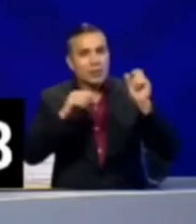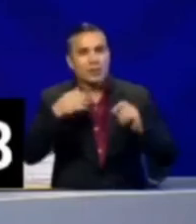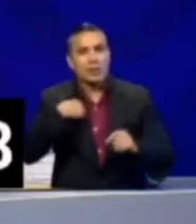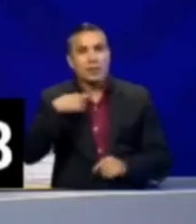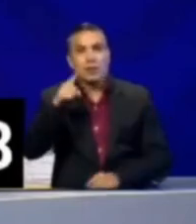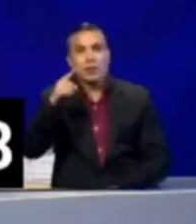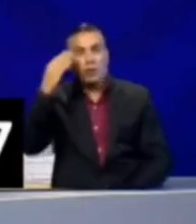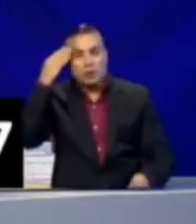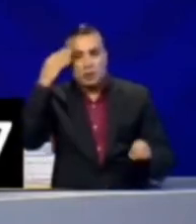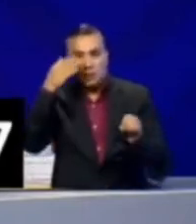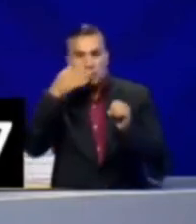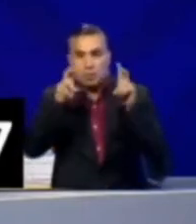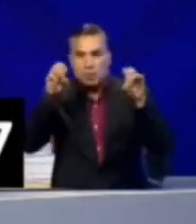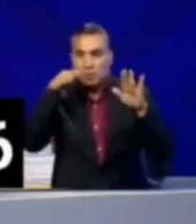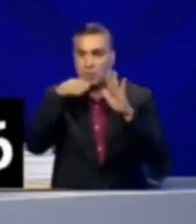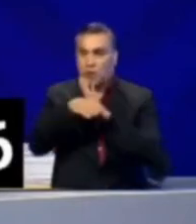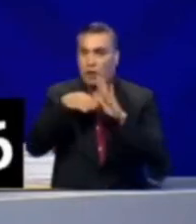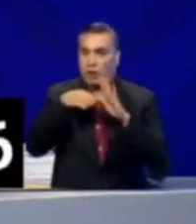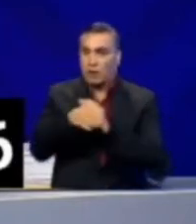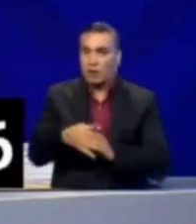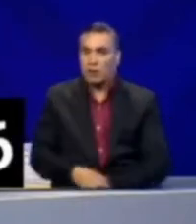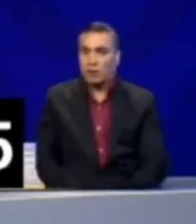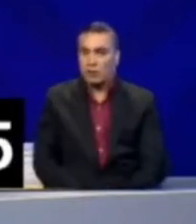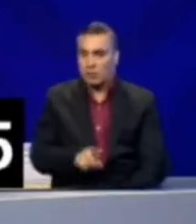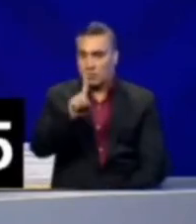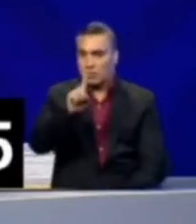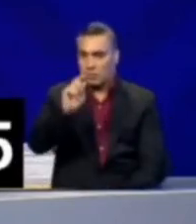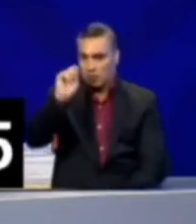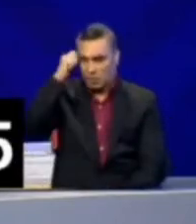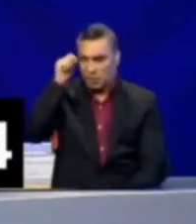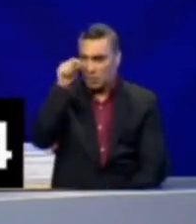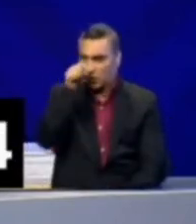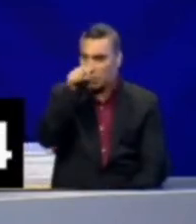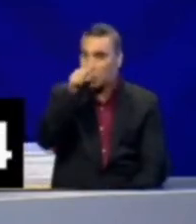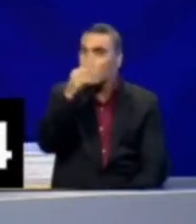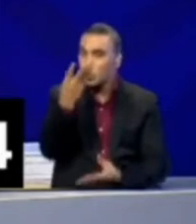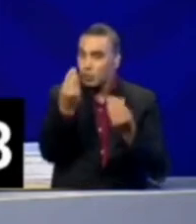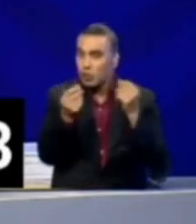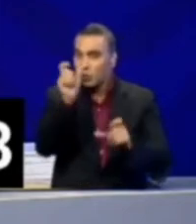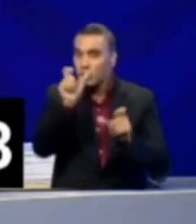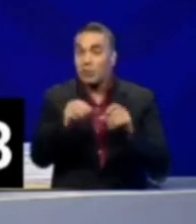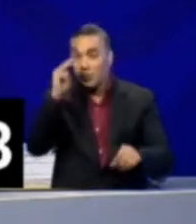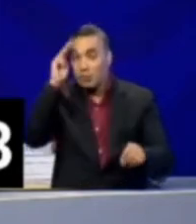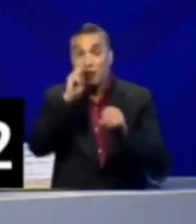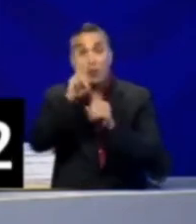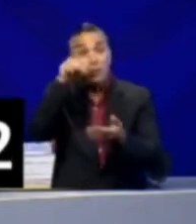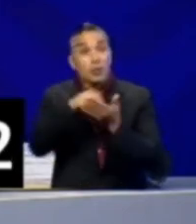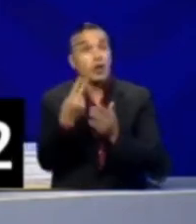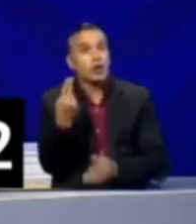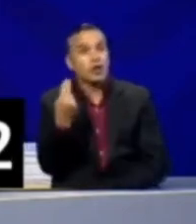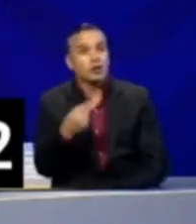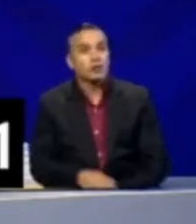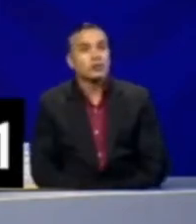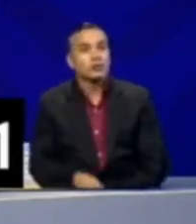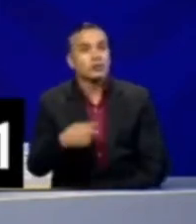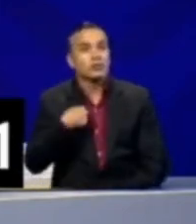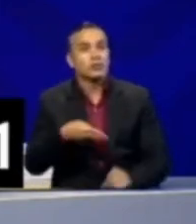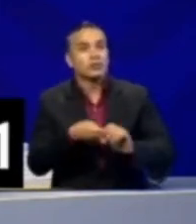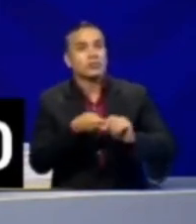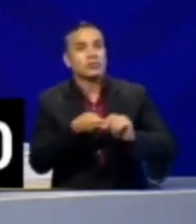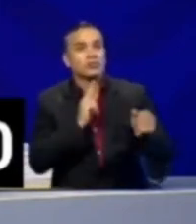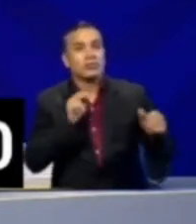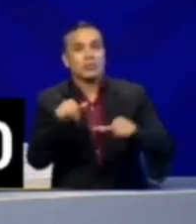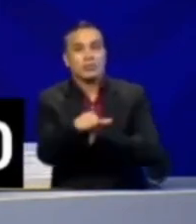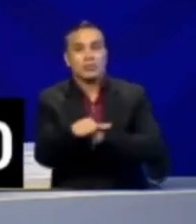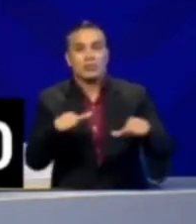una obsesión con el tema bancario. Te voy a recordar a ti y a muchos. En mayo del 2012, yo renuncié a la